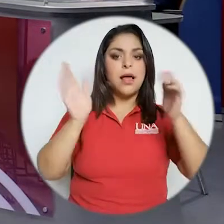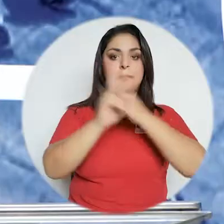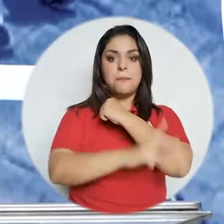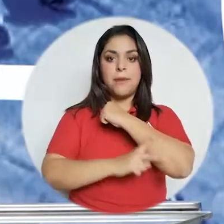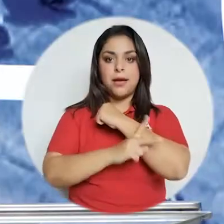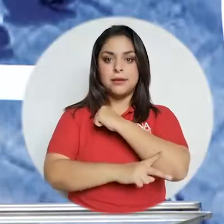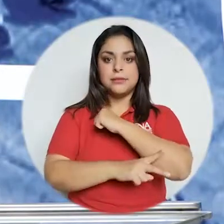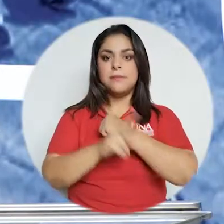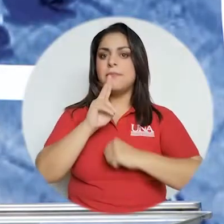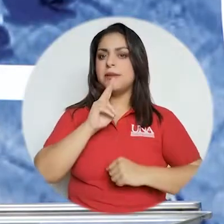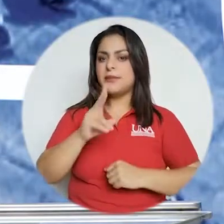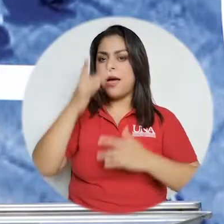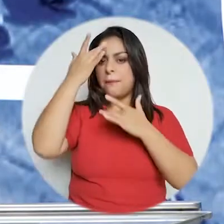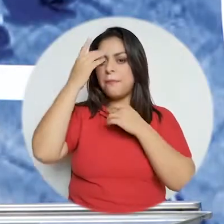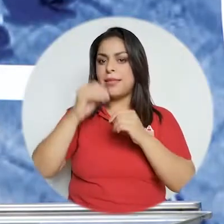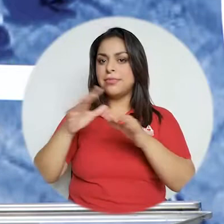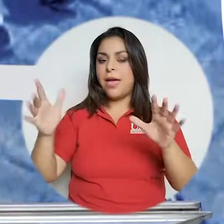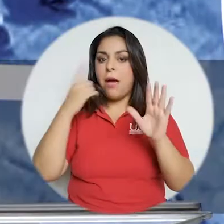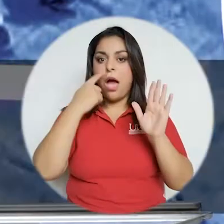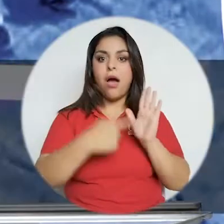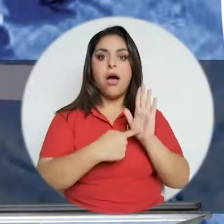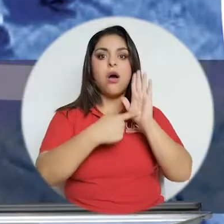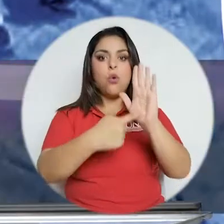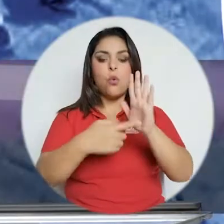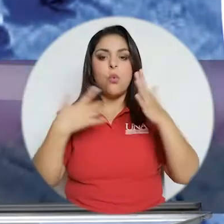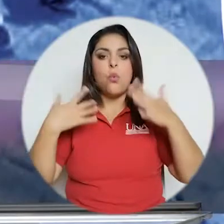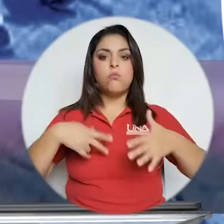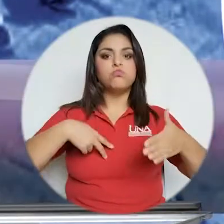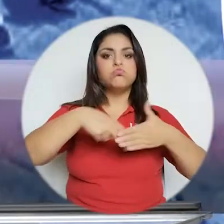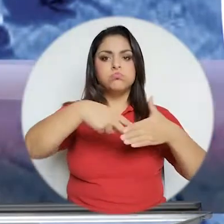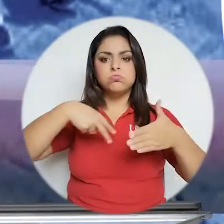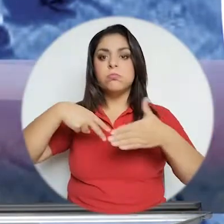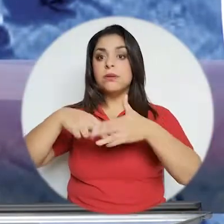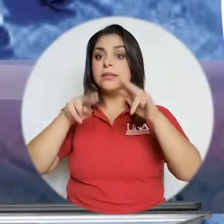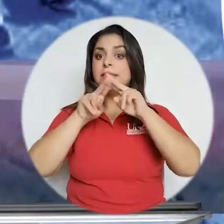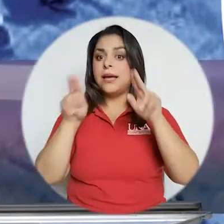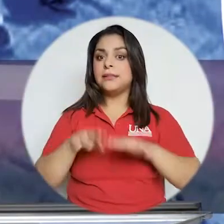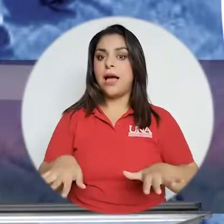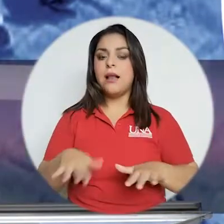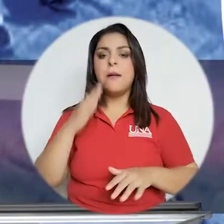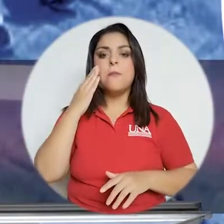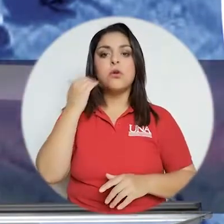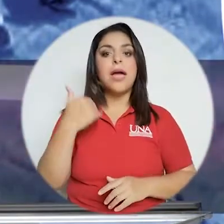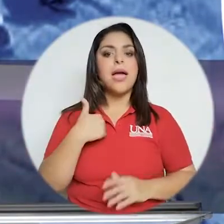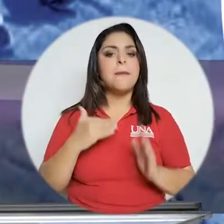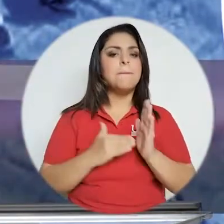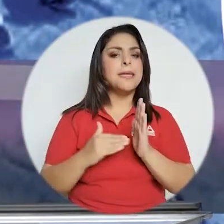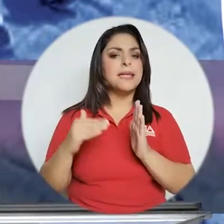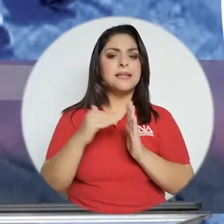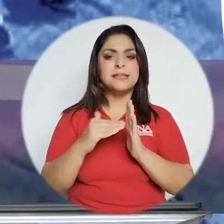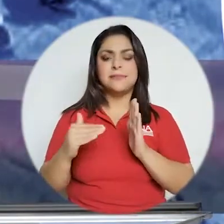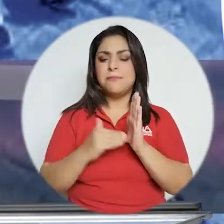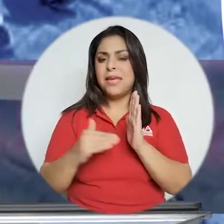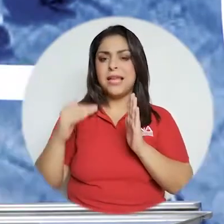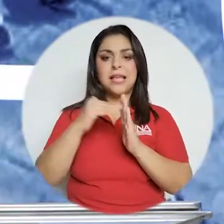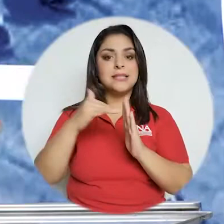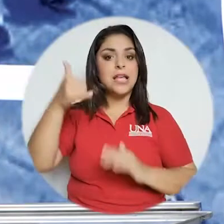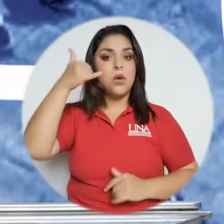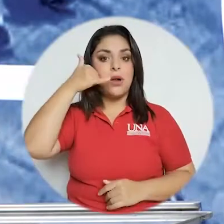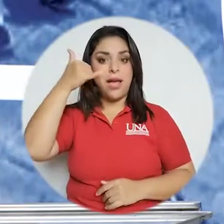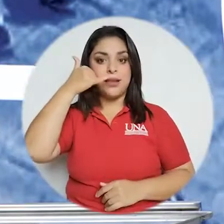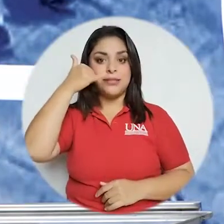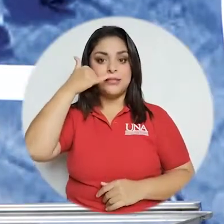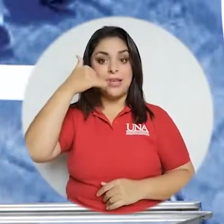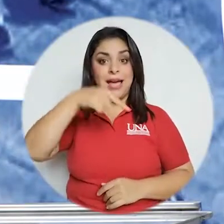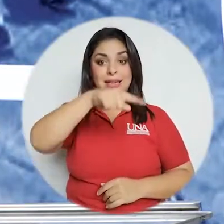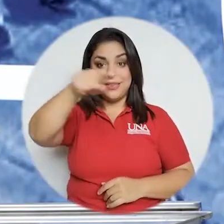país creo que la pandemia nos hizo evidente esa gran brecha digital el hecho de que haya miles de